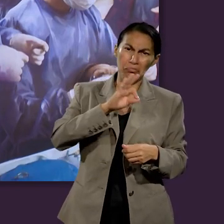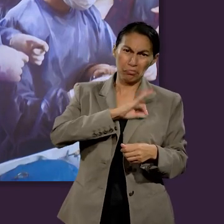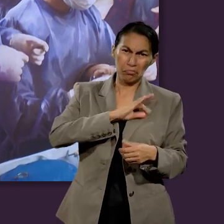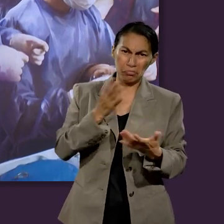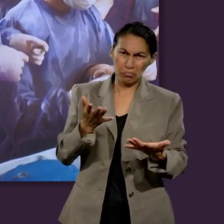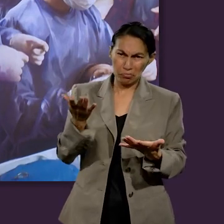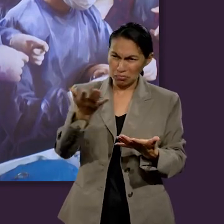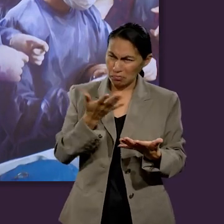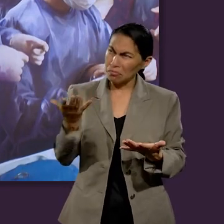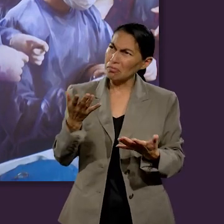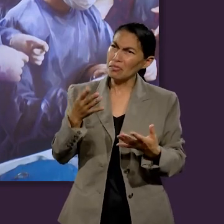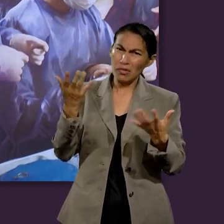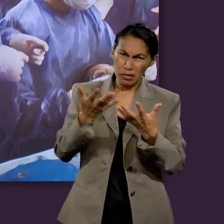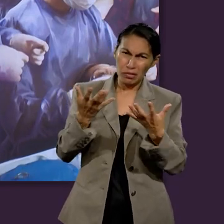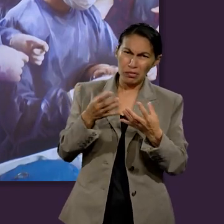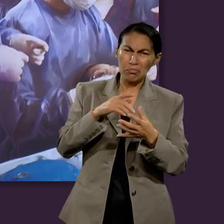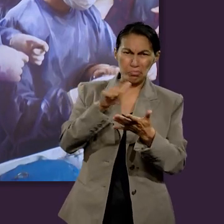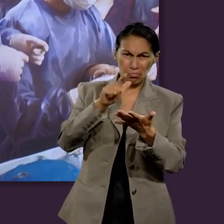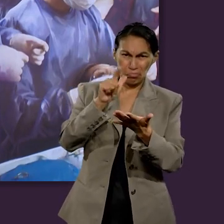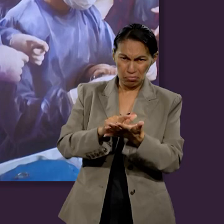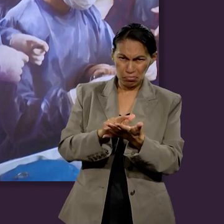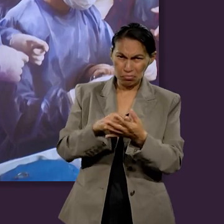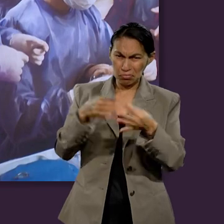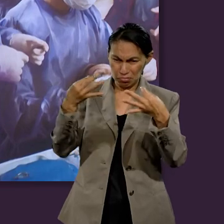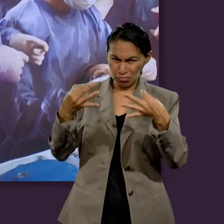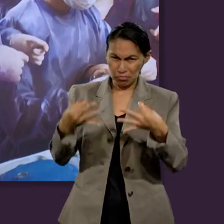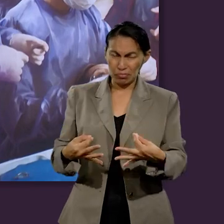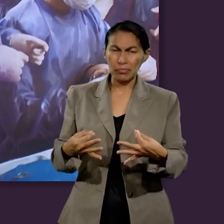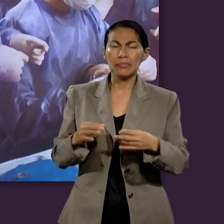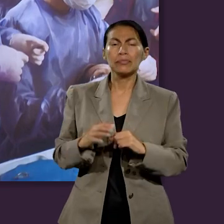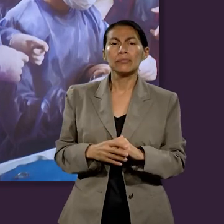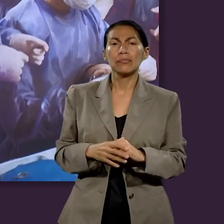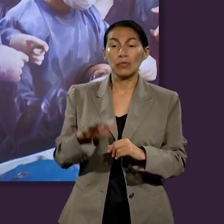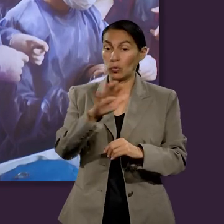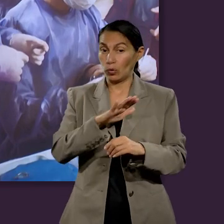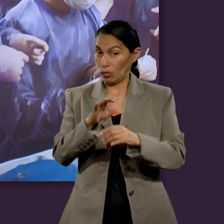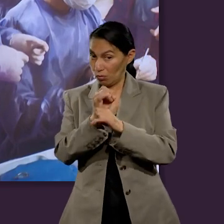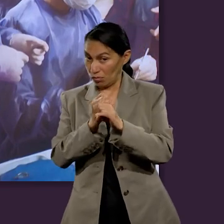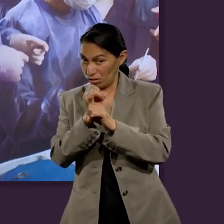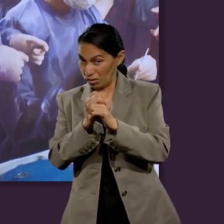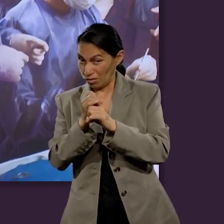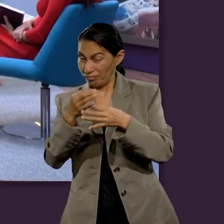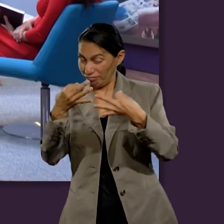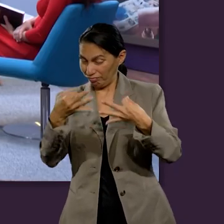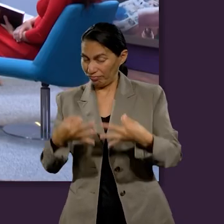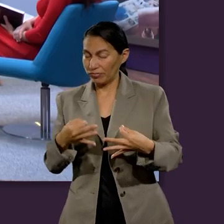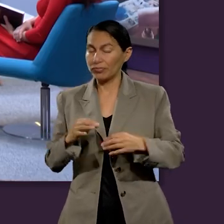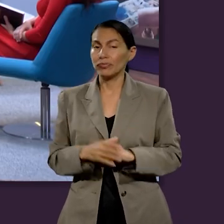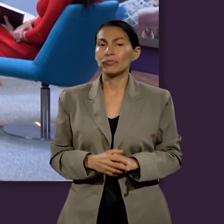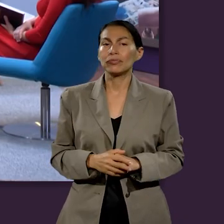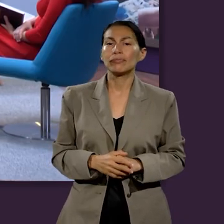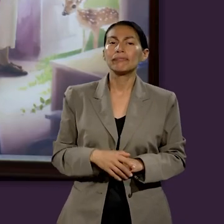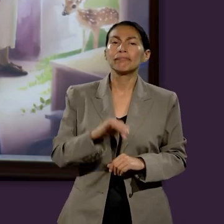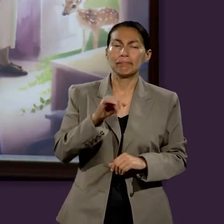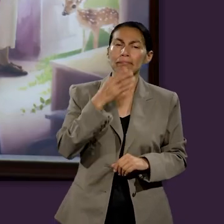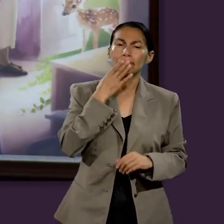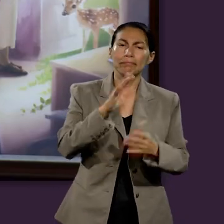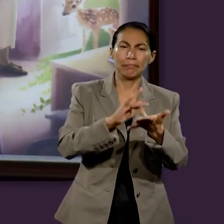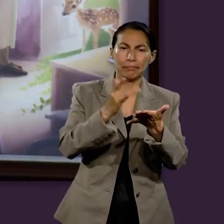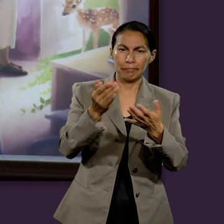fe y legalidad de lo que está ocurriendo en ese juicio, en todo ese proceso de investigación, es correcto.